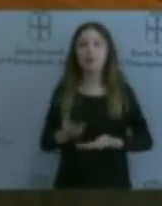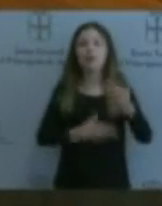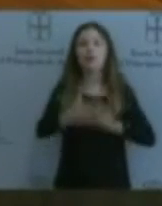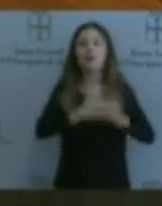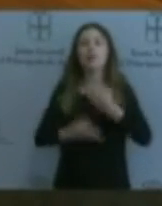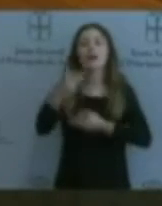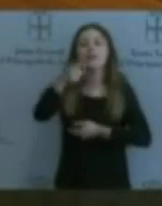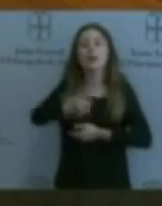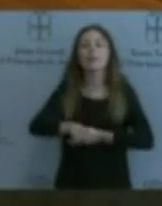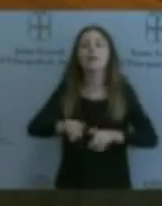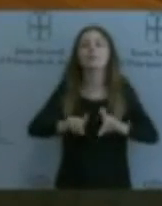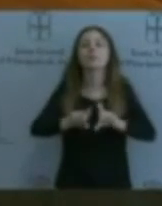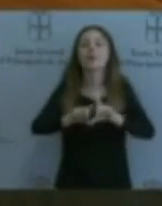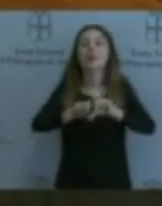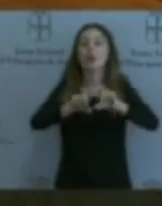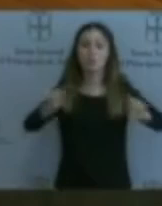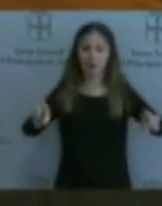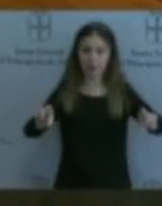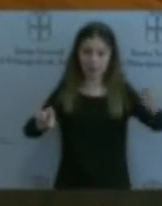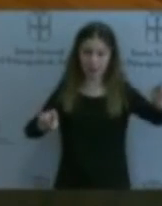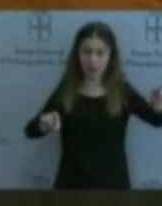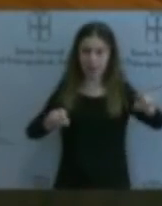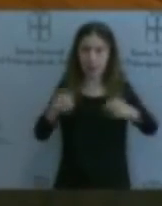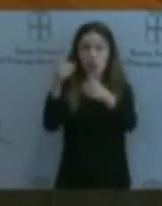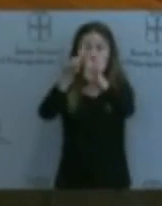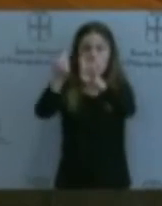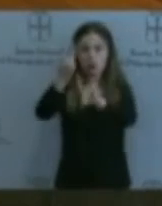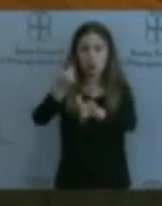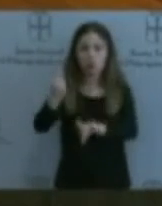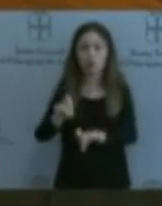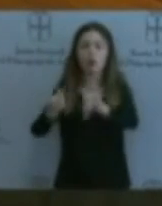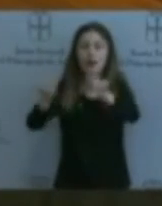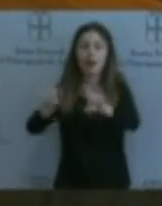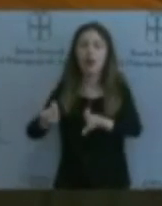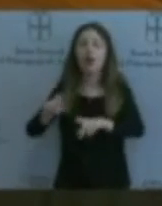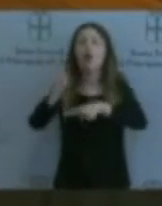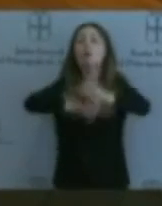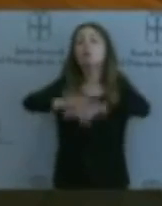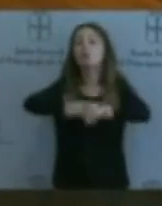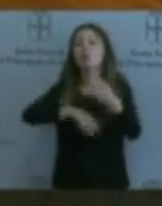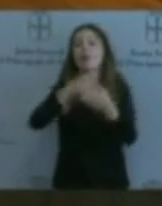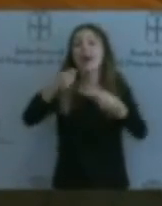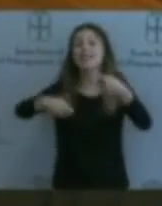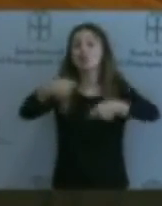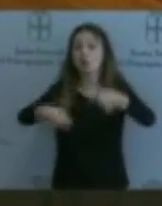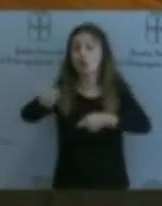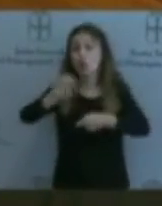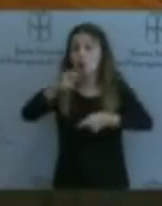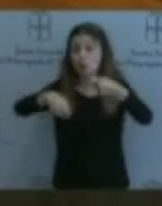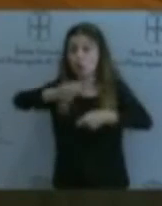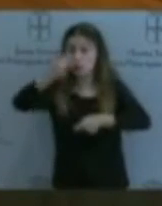diversas consultoras en la búsqueda de un socio o socios de naturaleza industrial, y eso es clave,